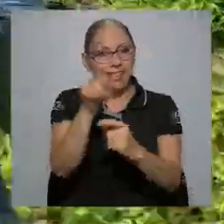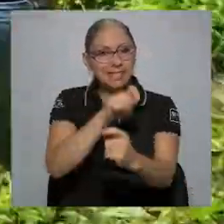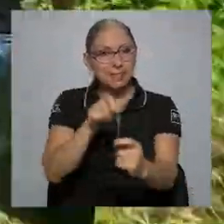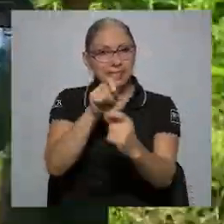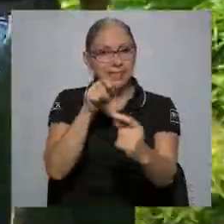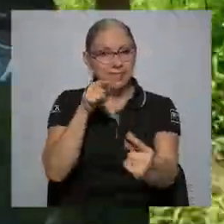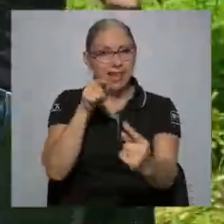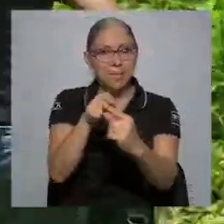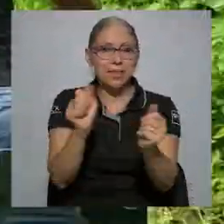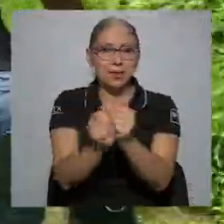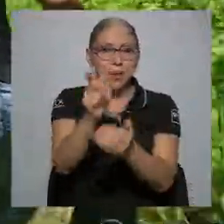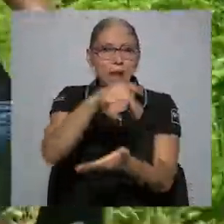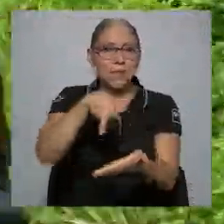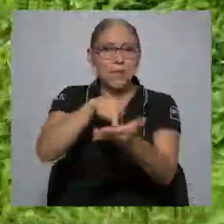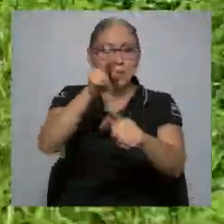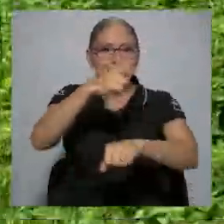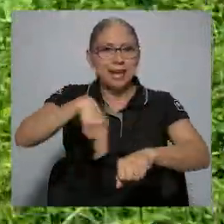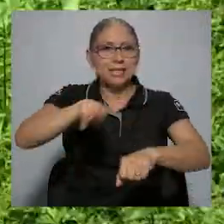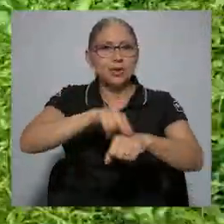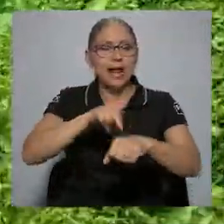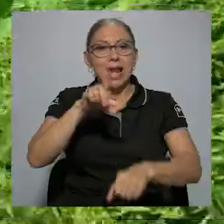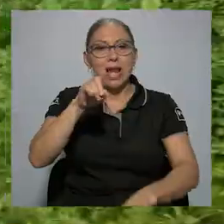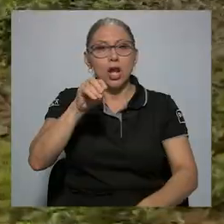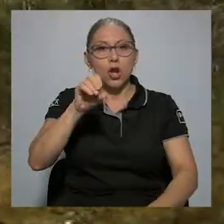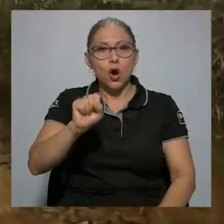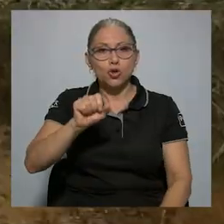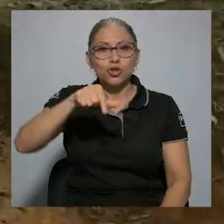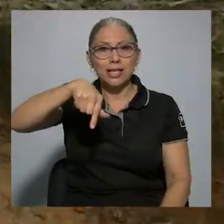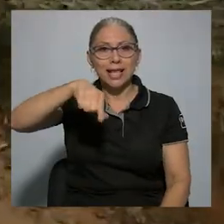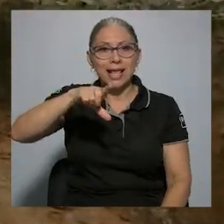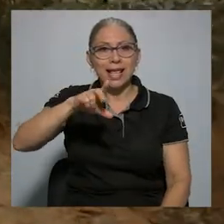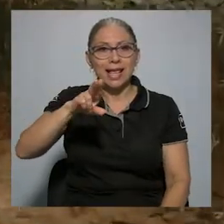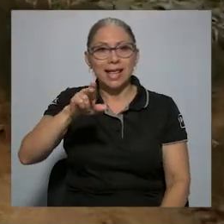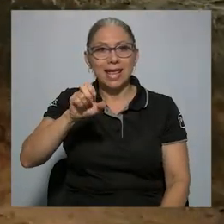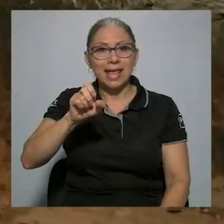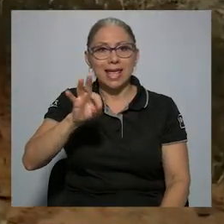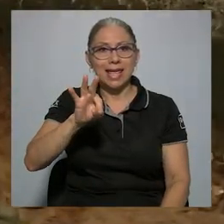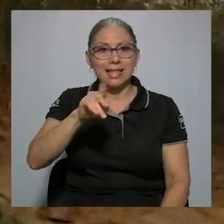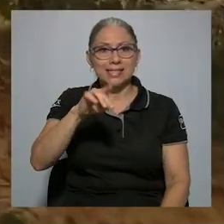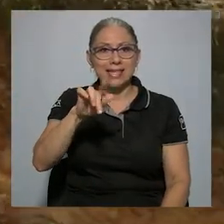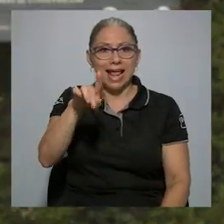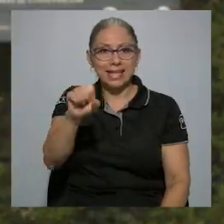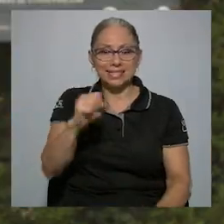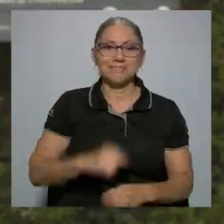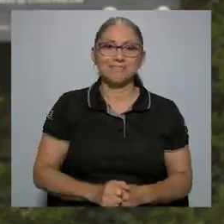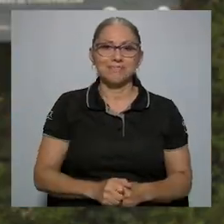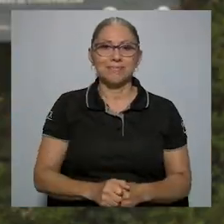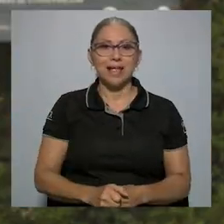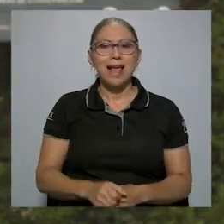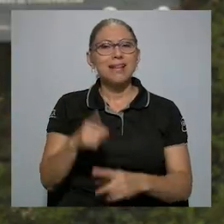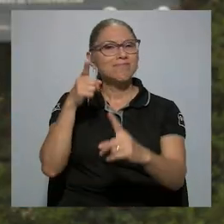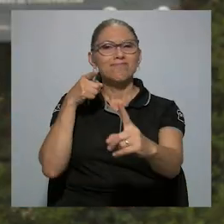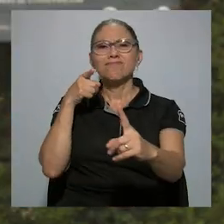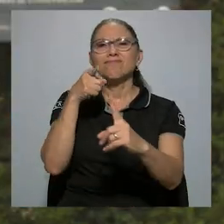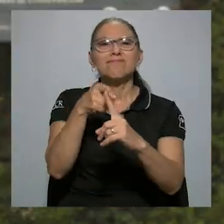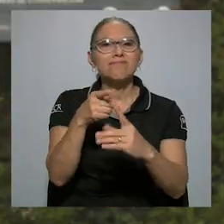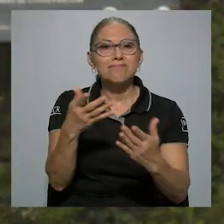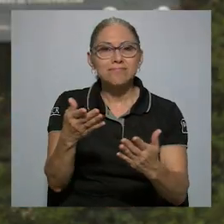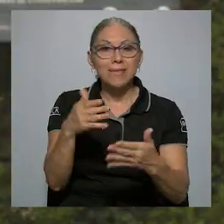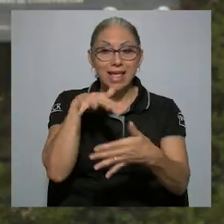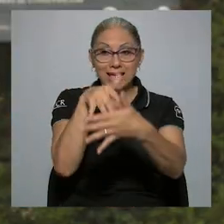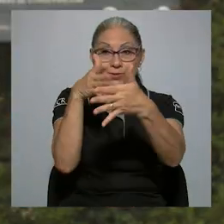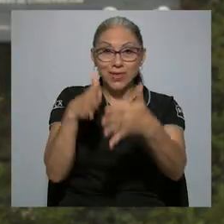específicamente con el Parque Nacional Los Quetzales. La idea es que los estudiantes de la licenciatura